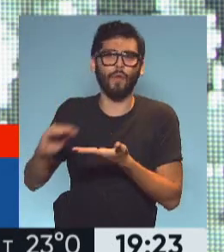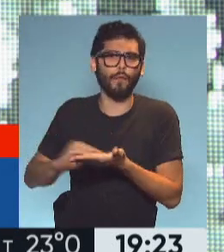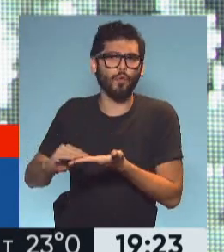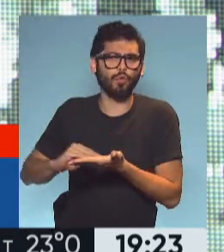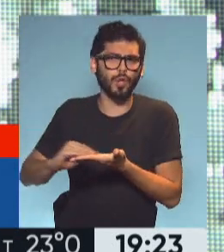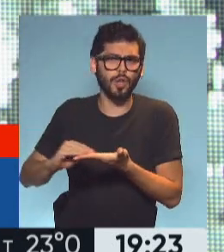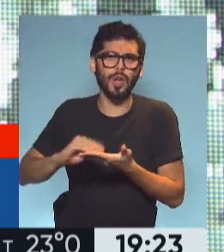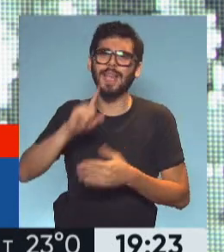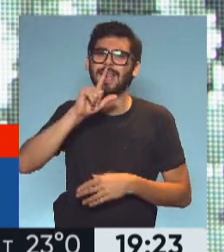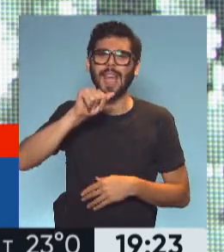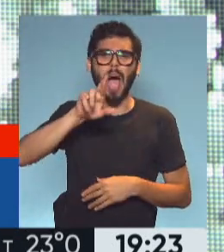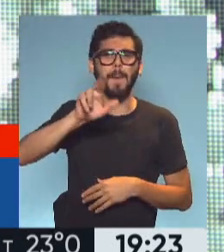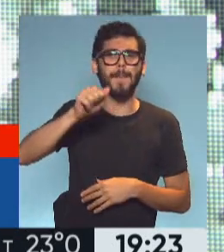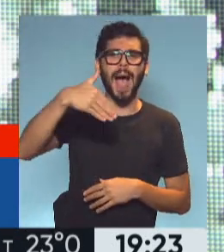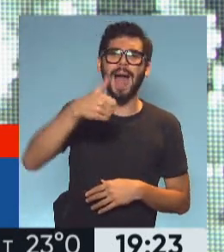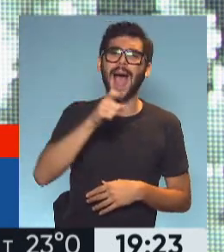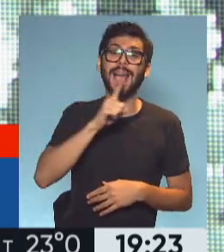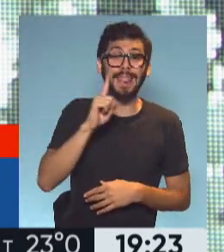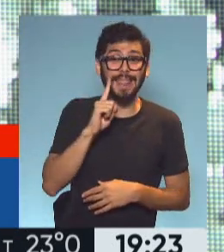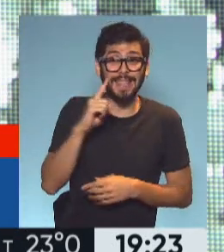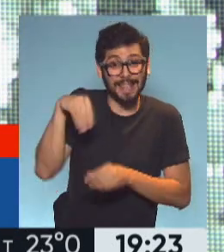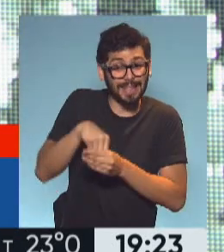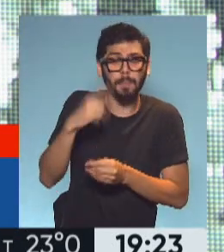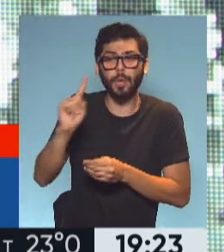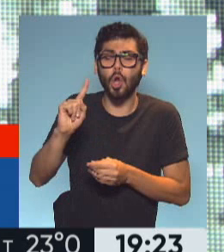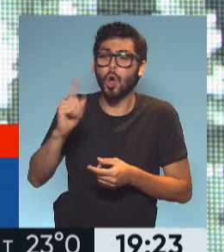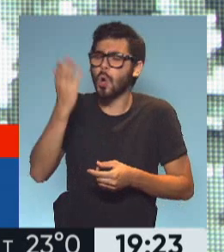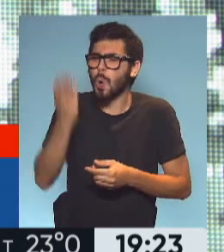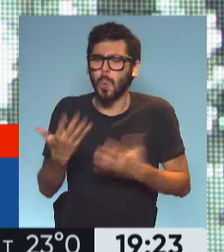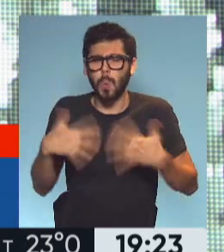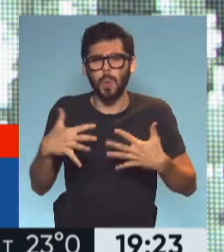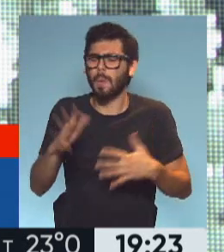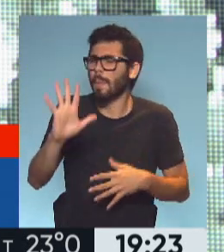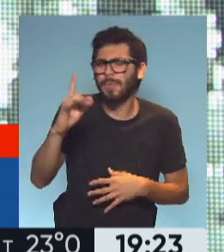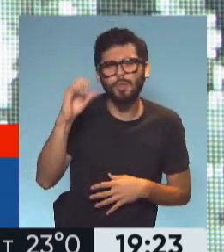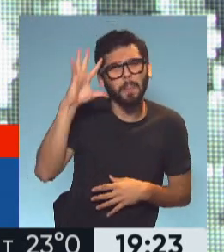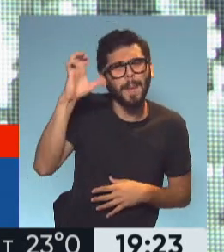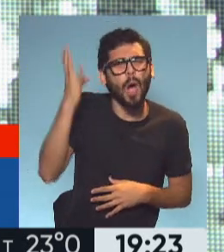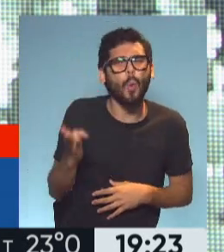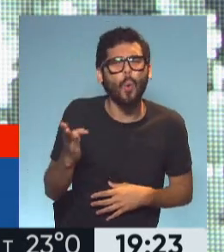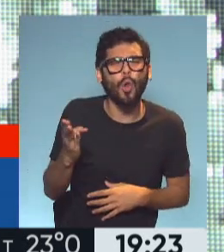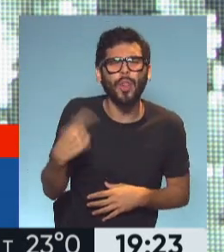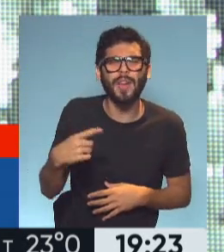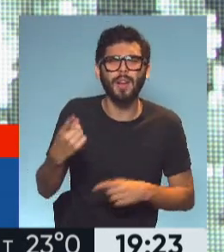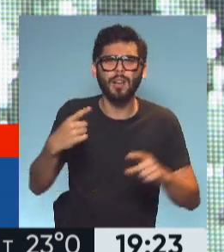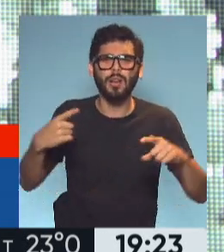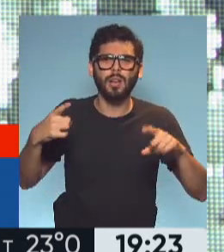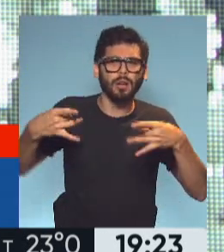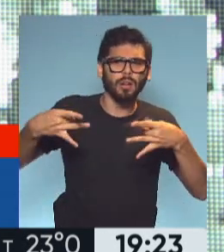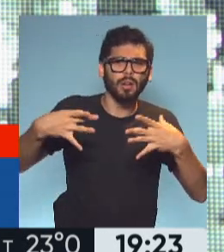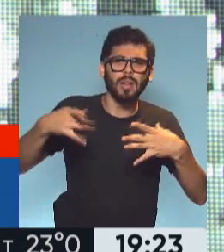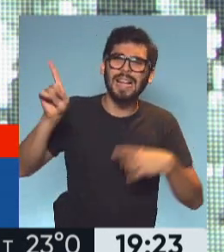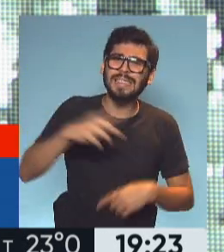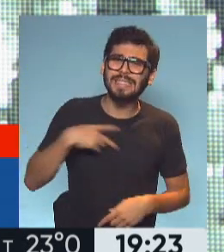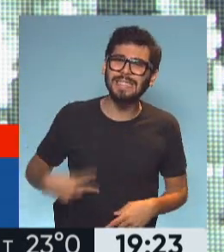Itamaraty, pero con un perfil muy polémico. Sí, rápido. Lo primero que recuerdo del canciller es que se peleó con China. O